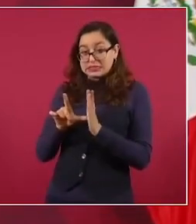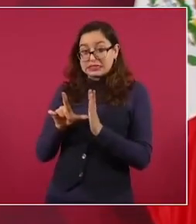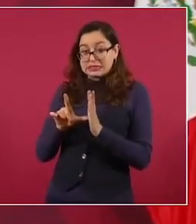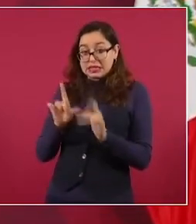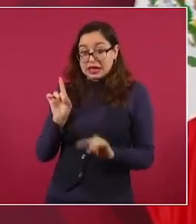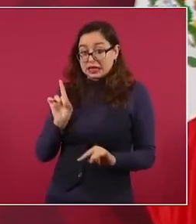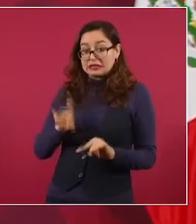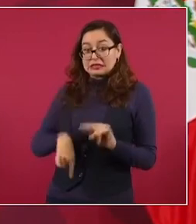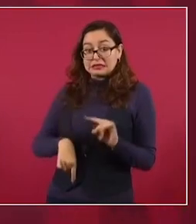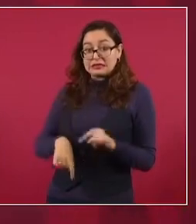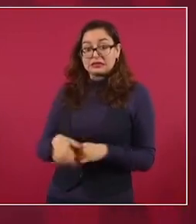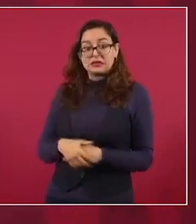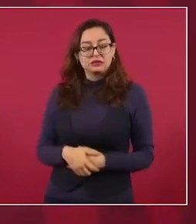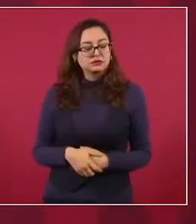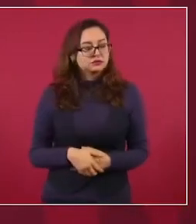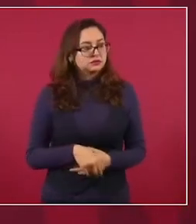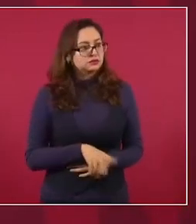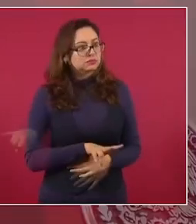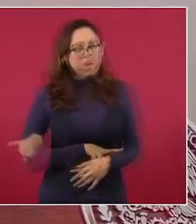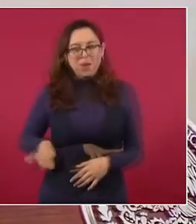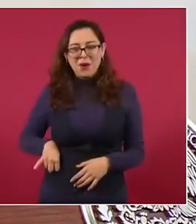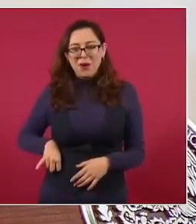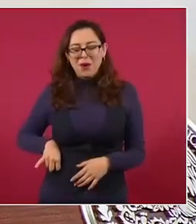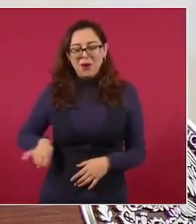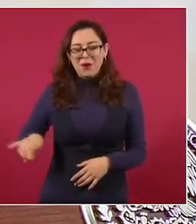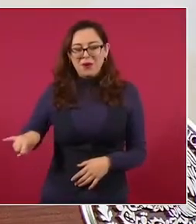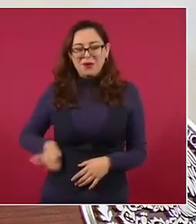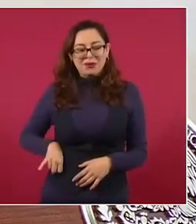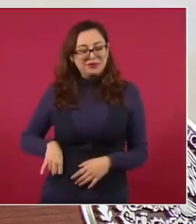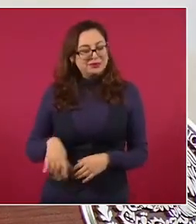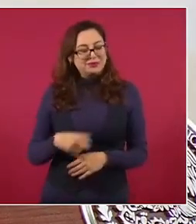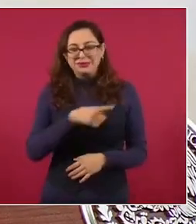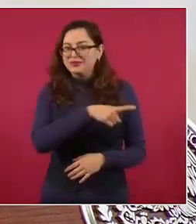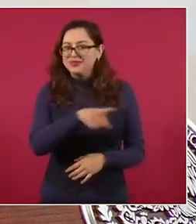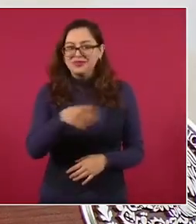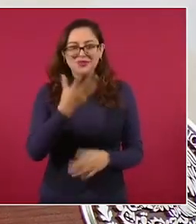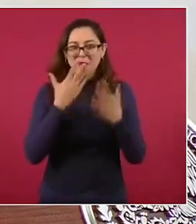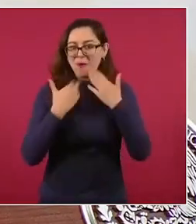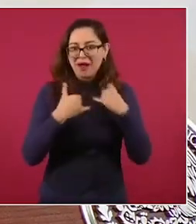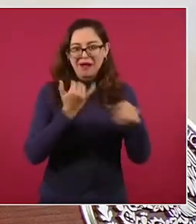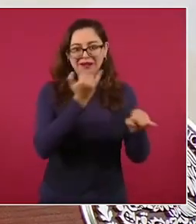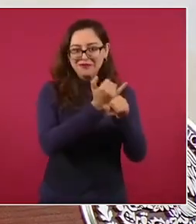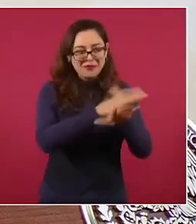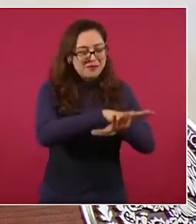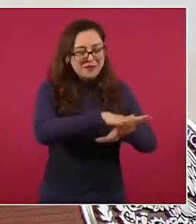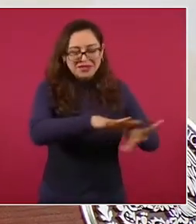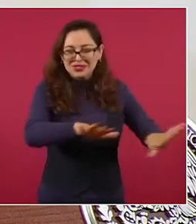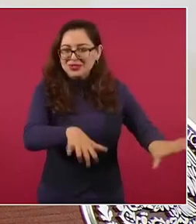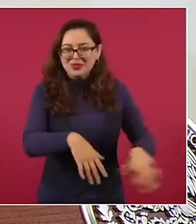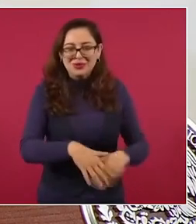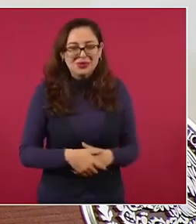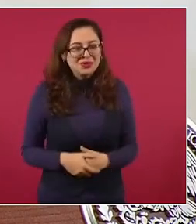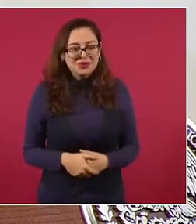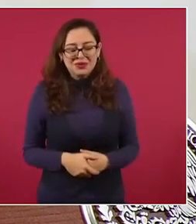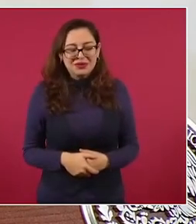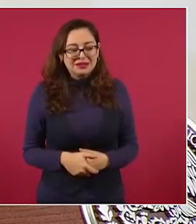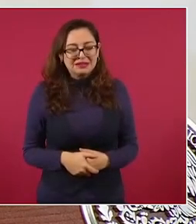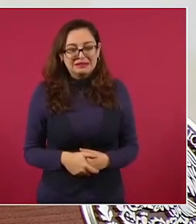Permíteme, es es interesantísimo esto. Informar es básico,